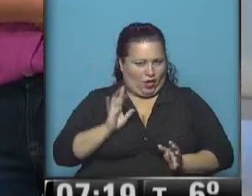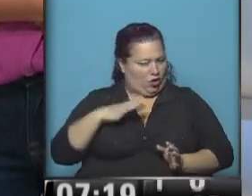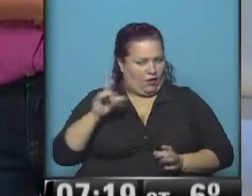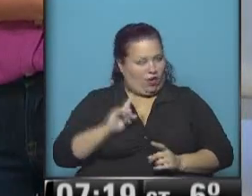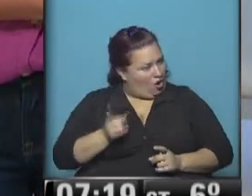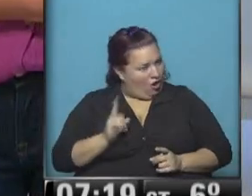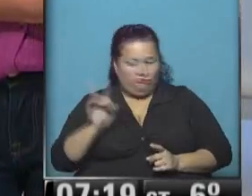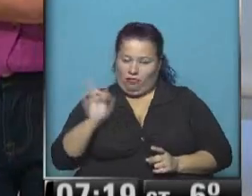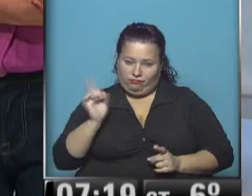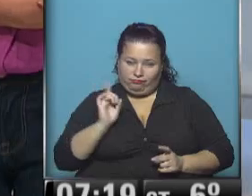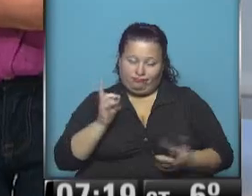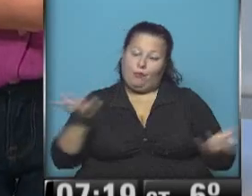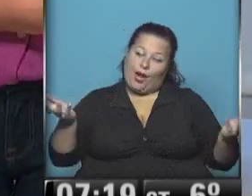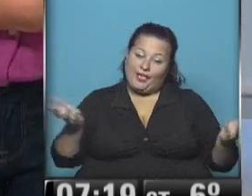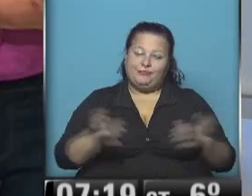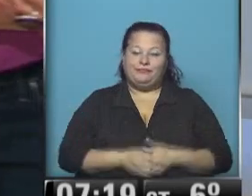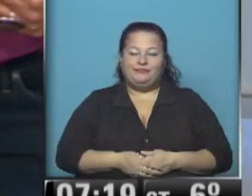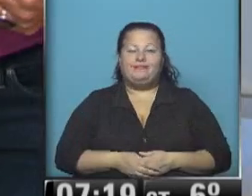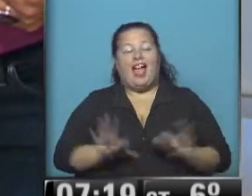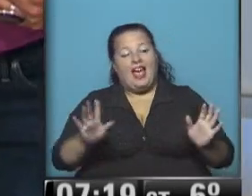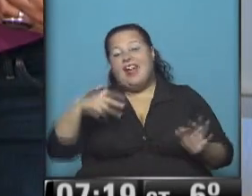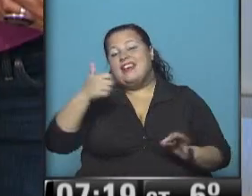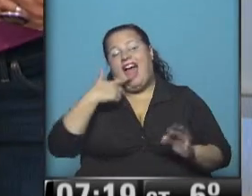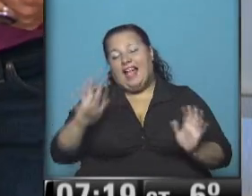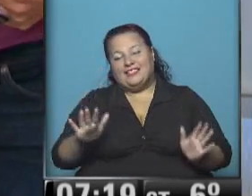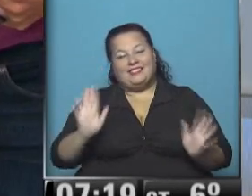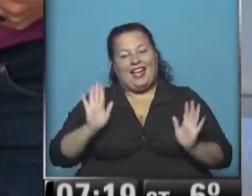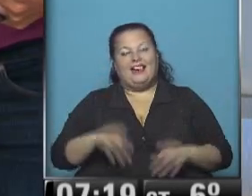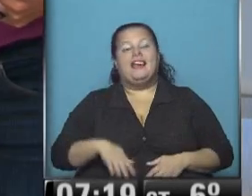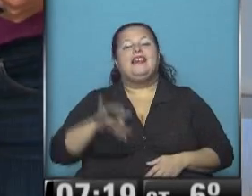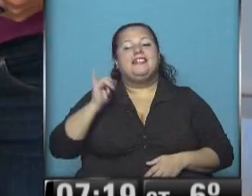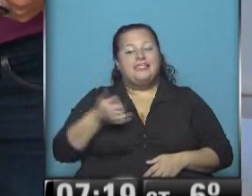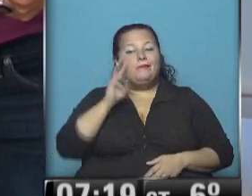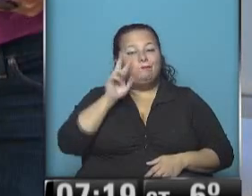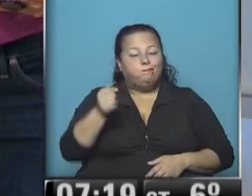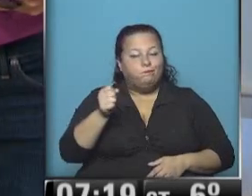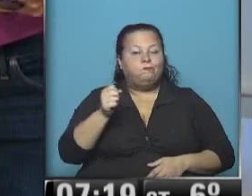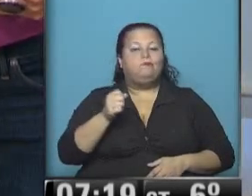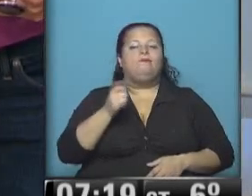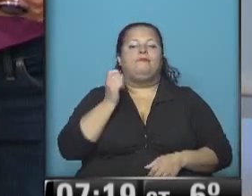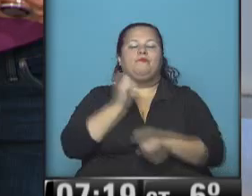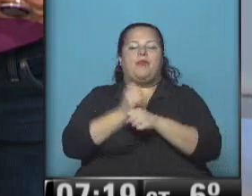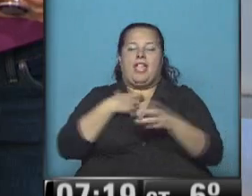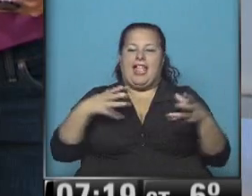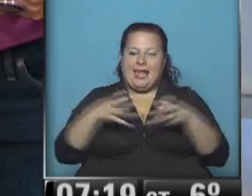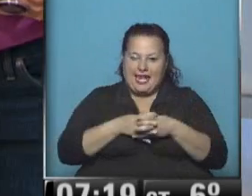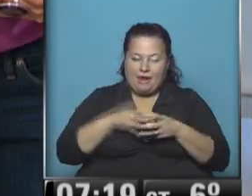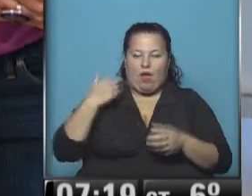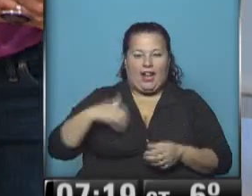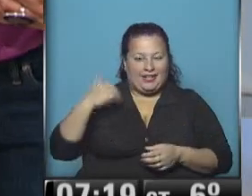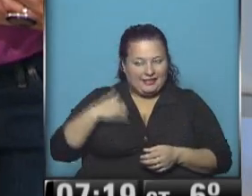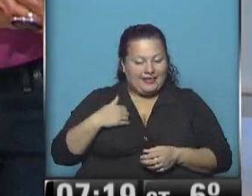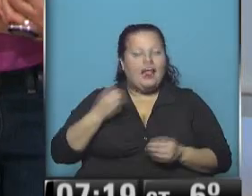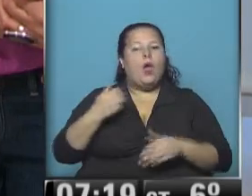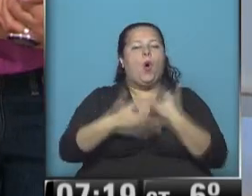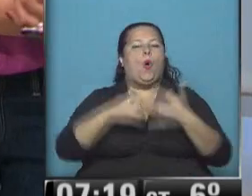No. Bueno. Es la NASA, es la NASA. Es la NASA. que sí vimos es el desempeño de nuestro equipo, el argentino,